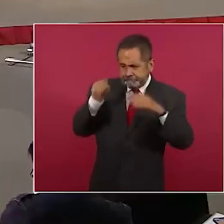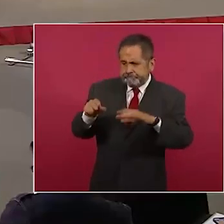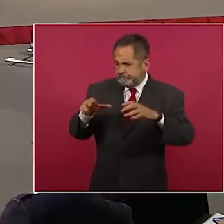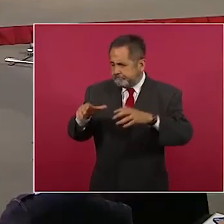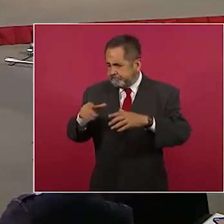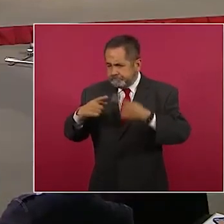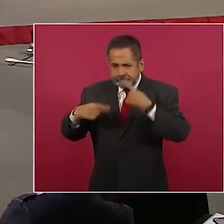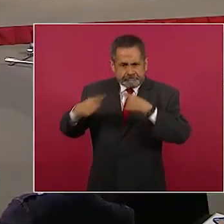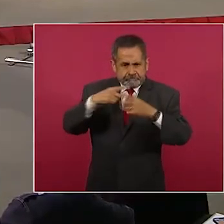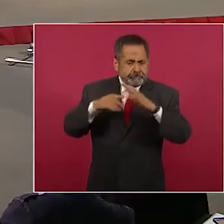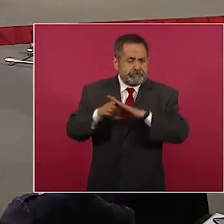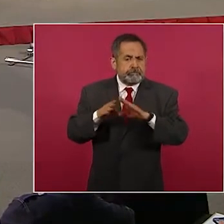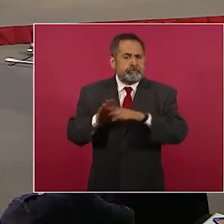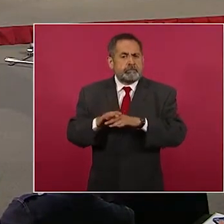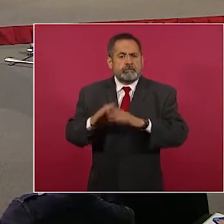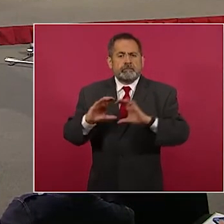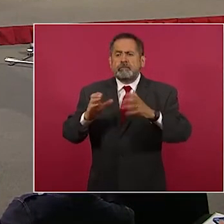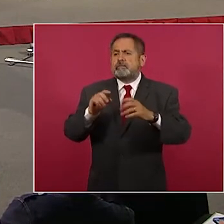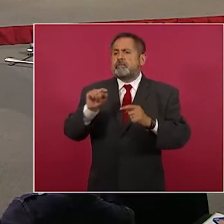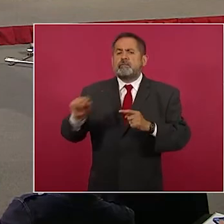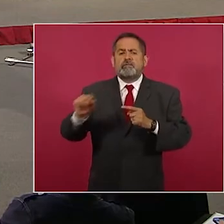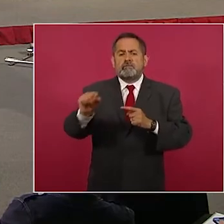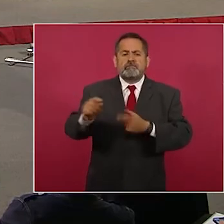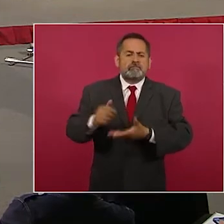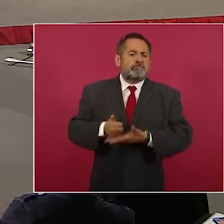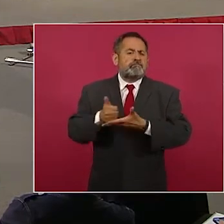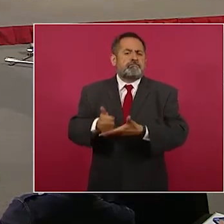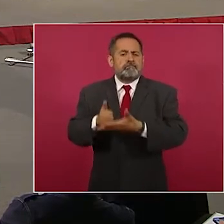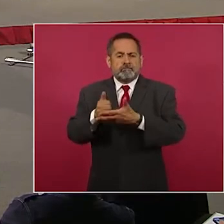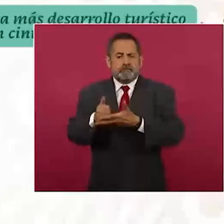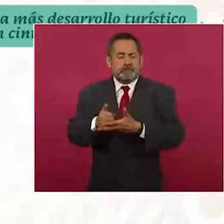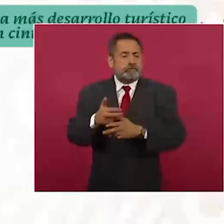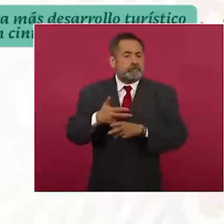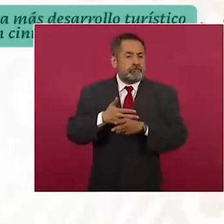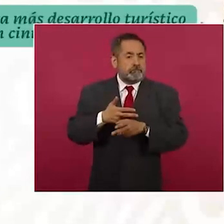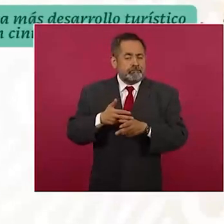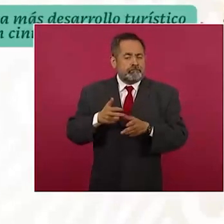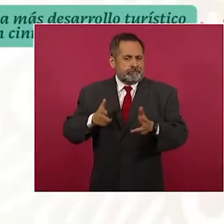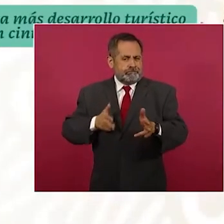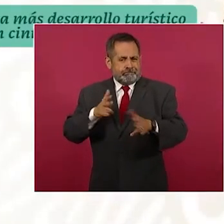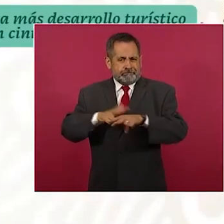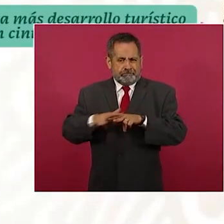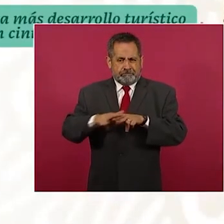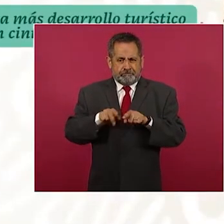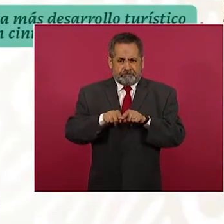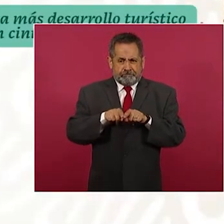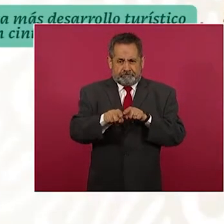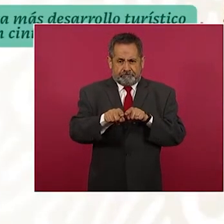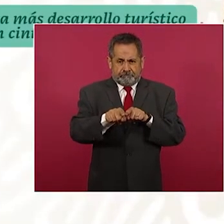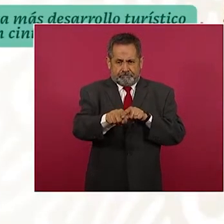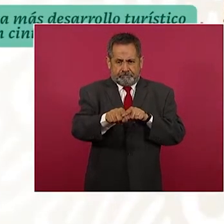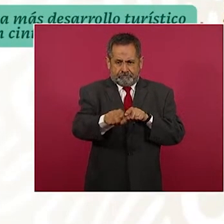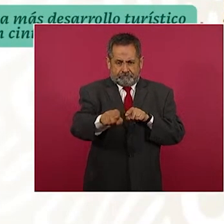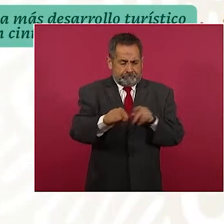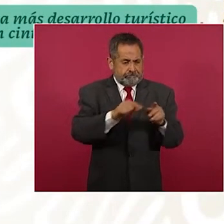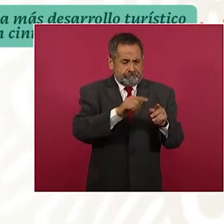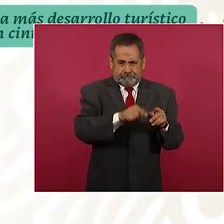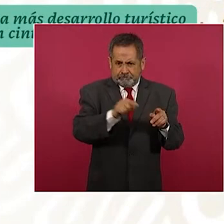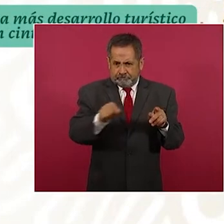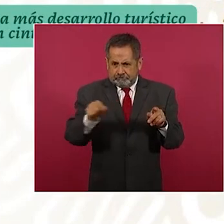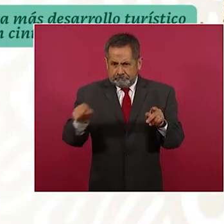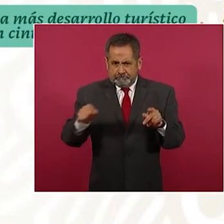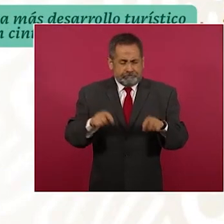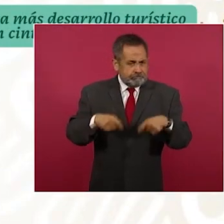que llevará a las comunidades por donde pasa el tren con acciones de educación, salud,